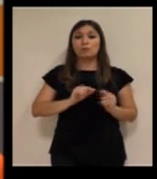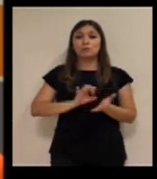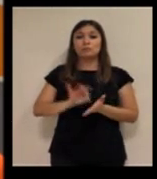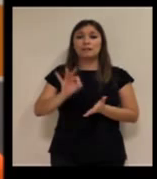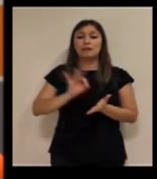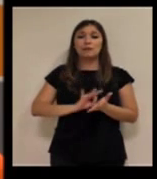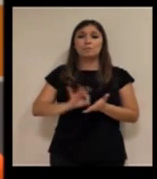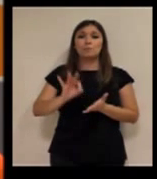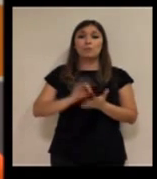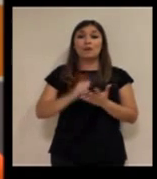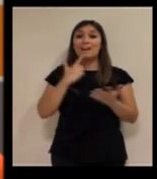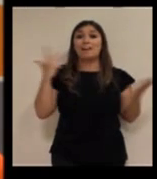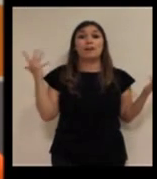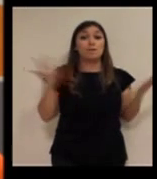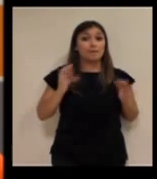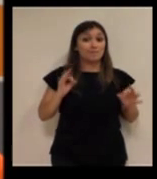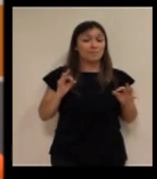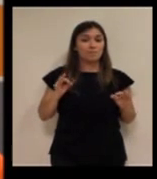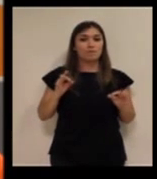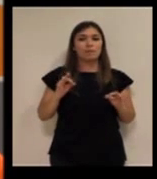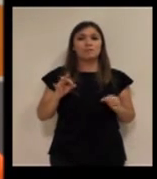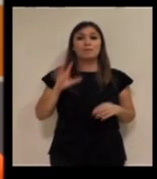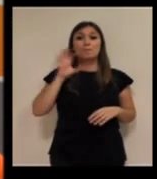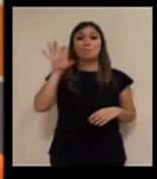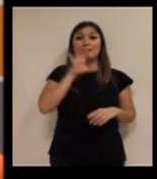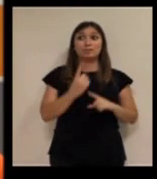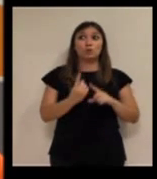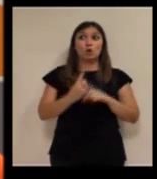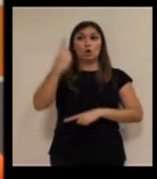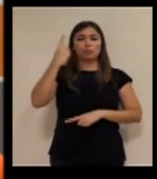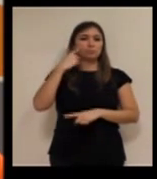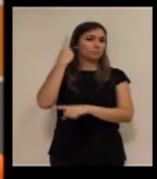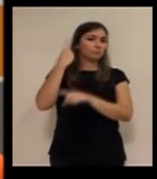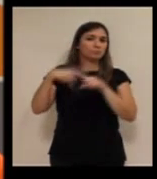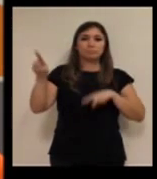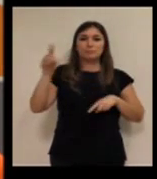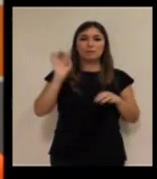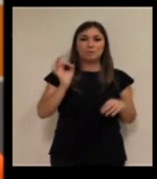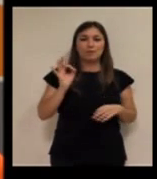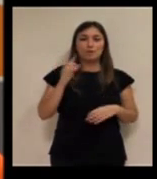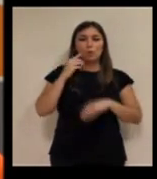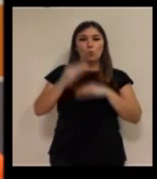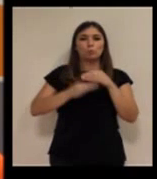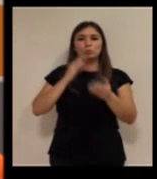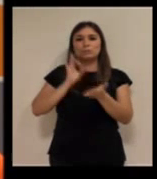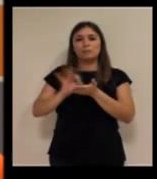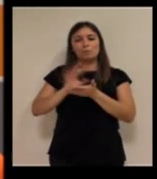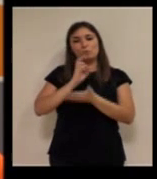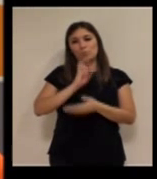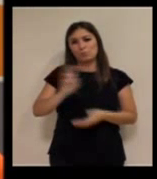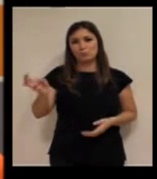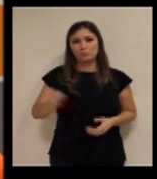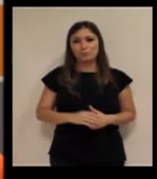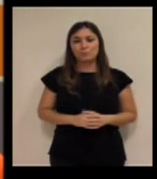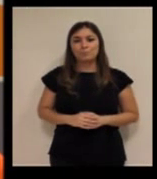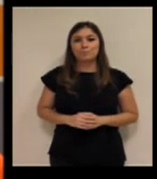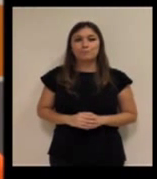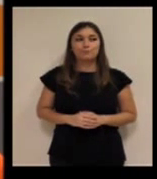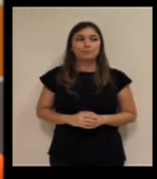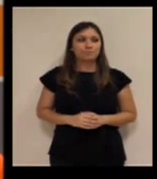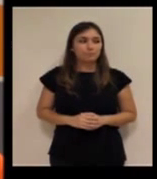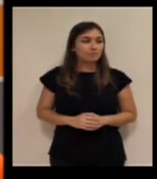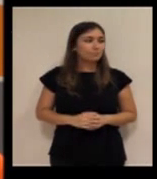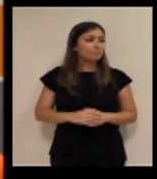servicios de emergencia en los países del norte es justo todo lo contrario para lo que utilizan el servicio